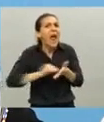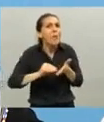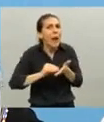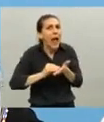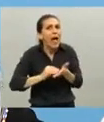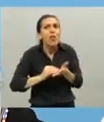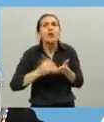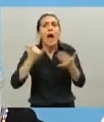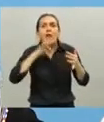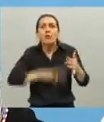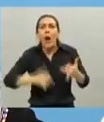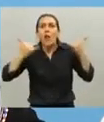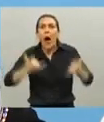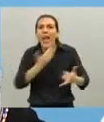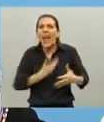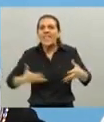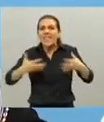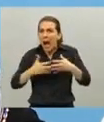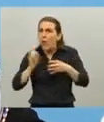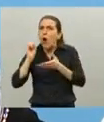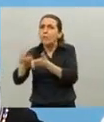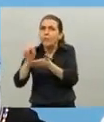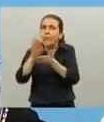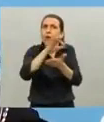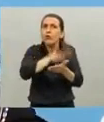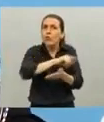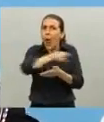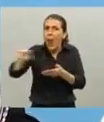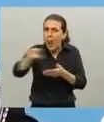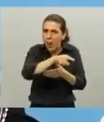dinero depositado por el Estado directamente en sus cuentas.